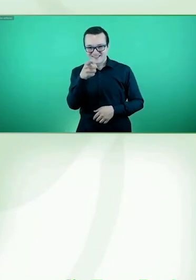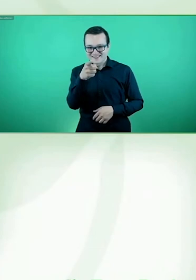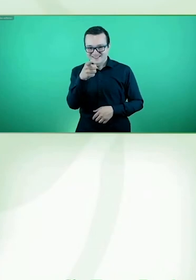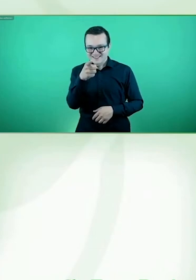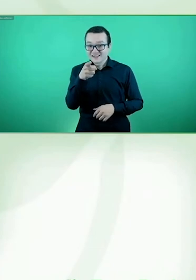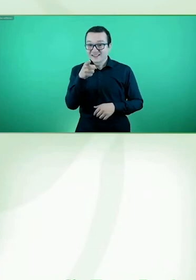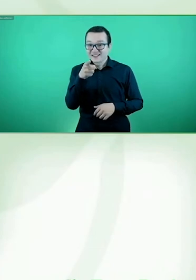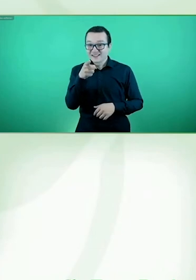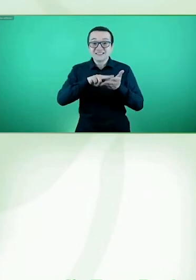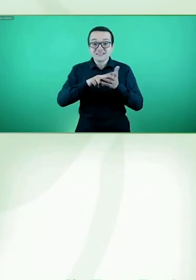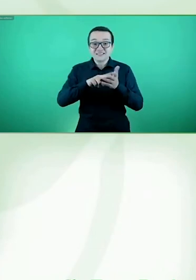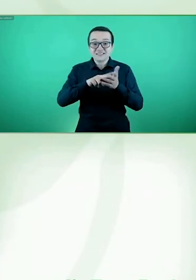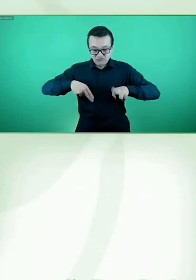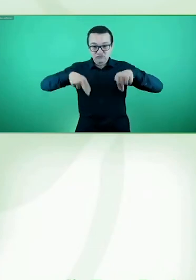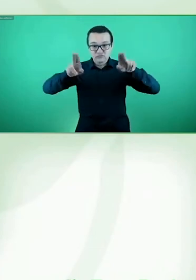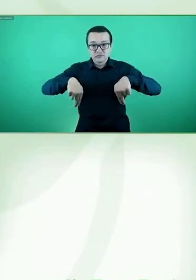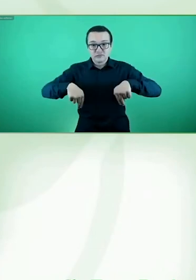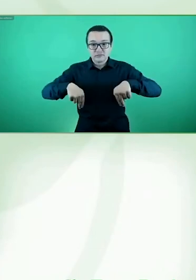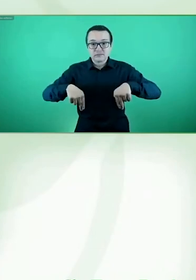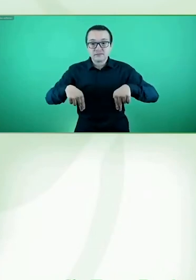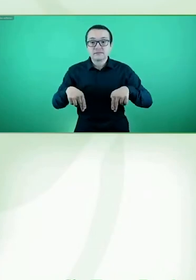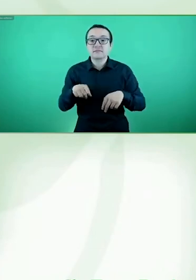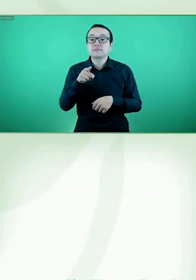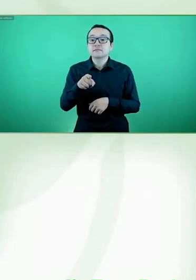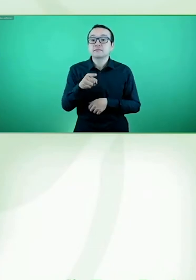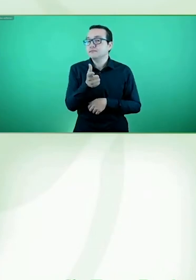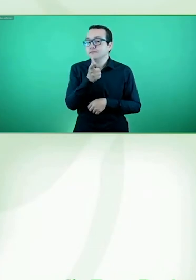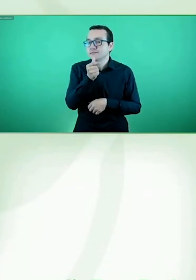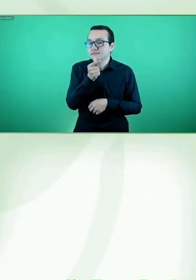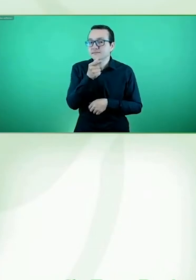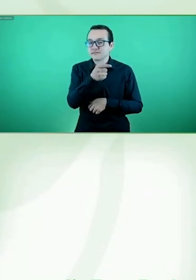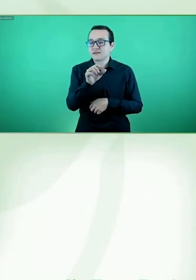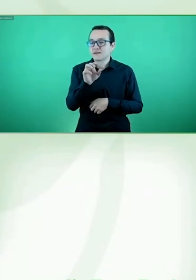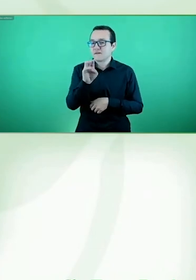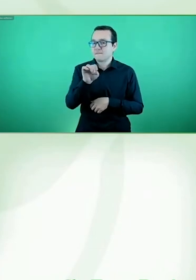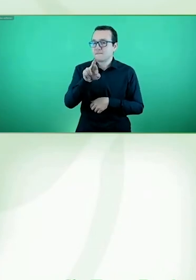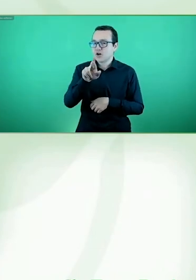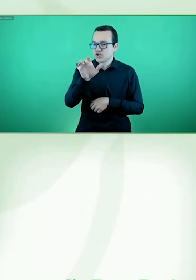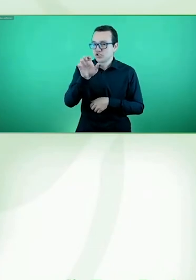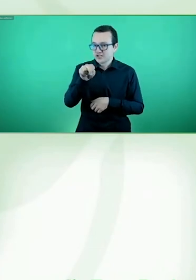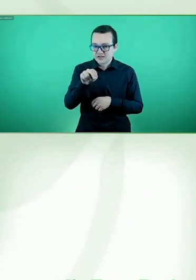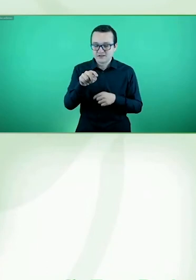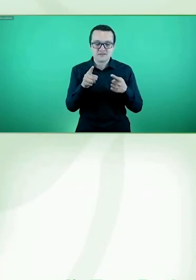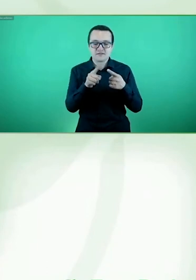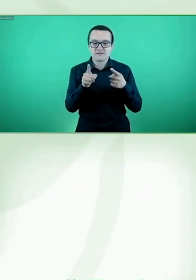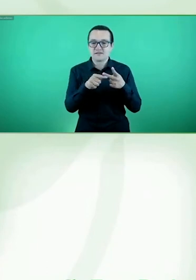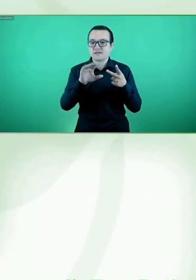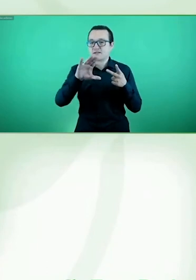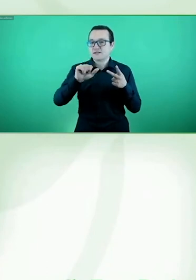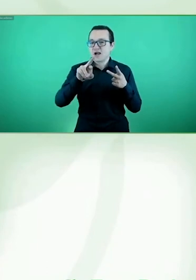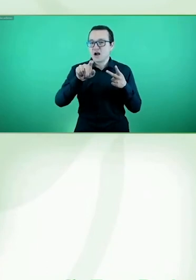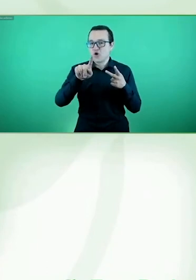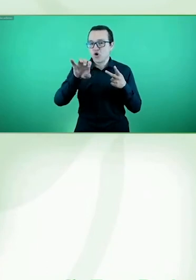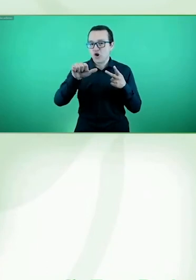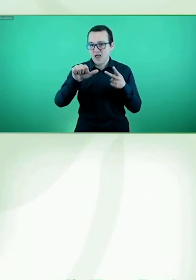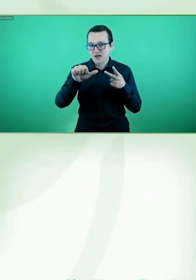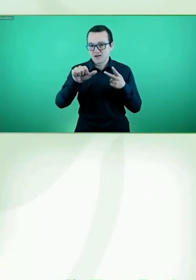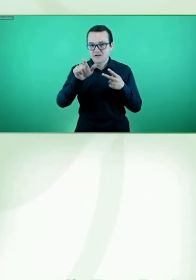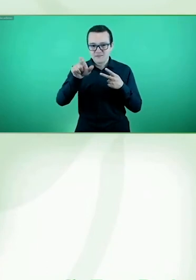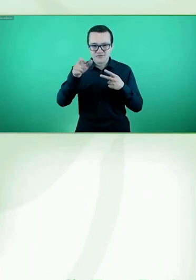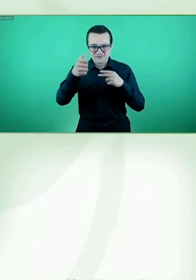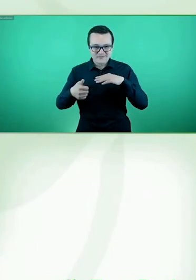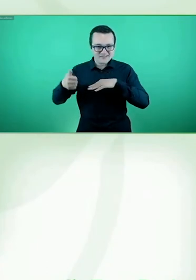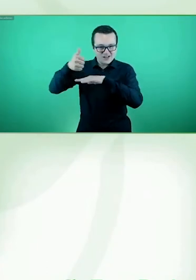ahora en este momento, Martín, aquí presente, y Carola Rubia, nuestra directora ejecutiva, que es la última persona a la derecha para quienes